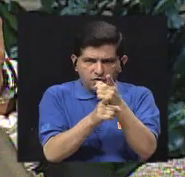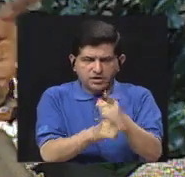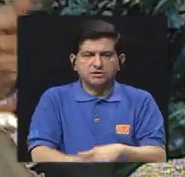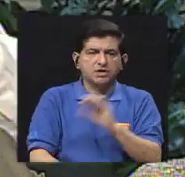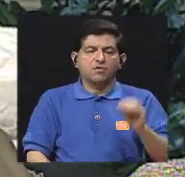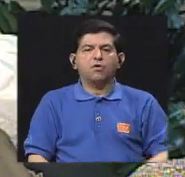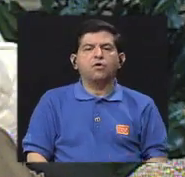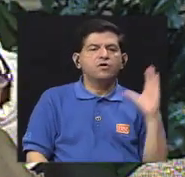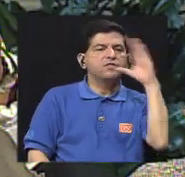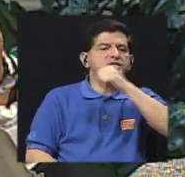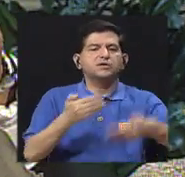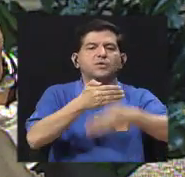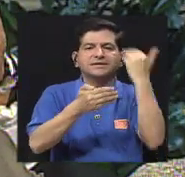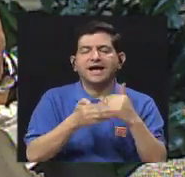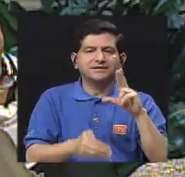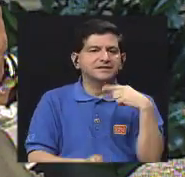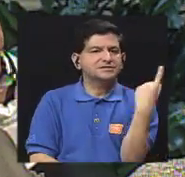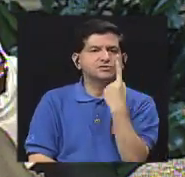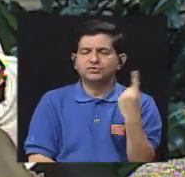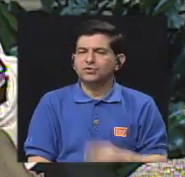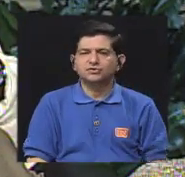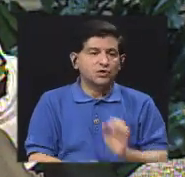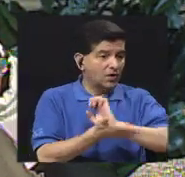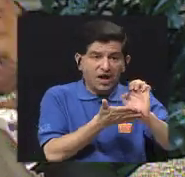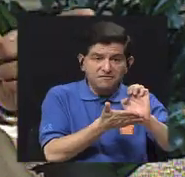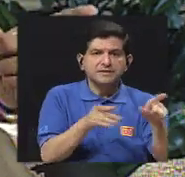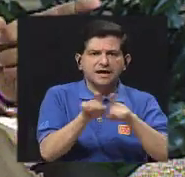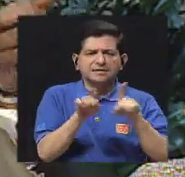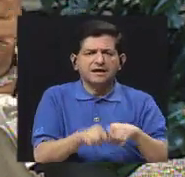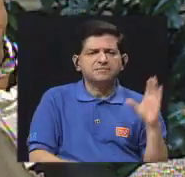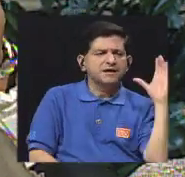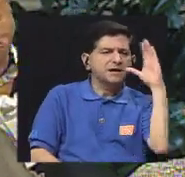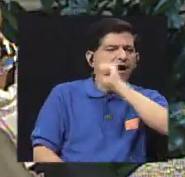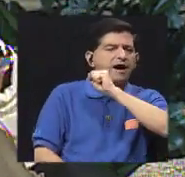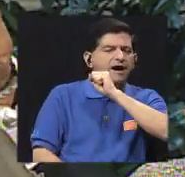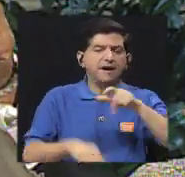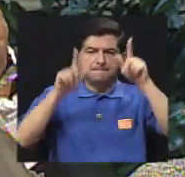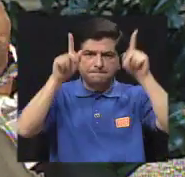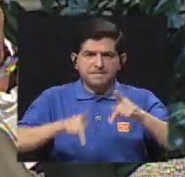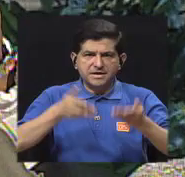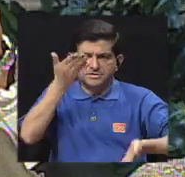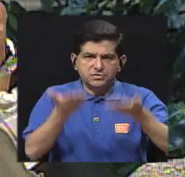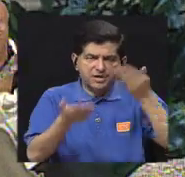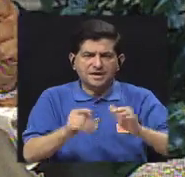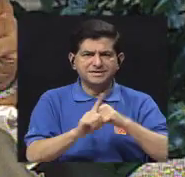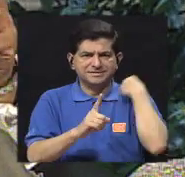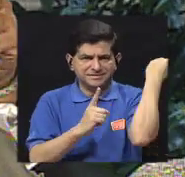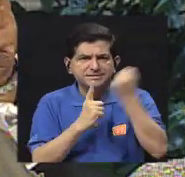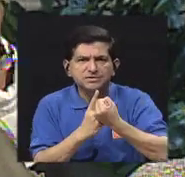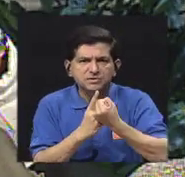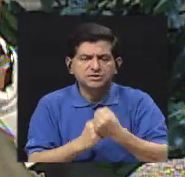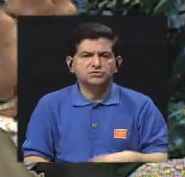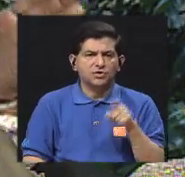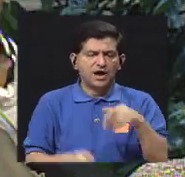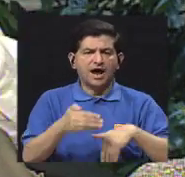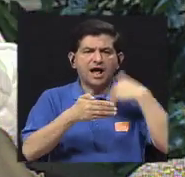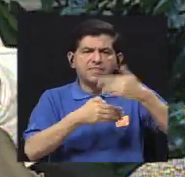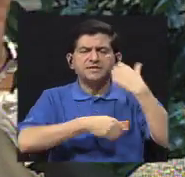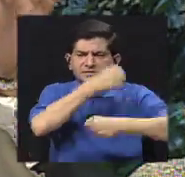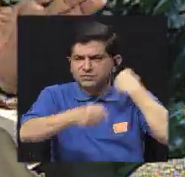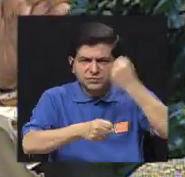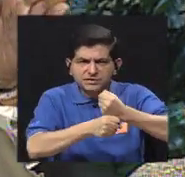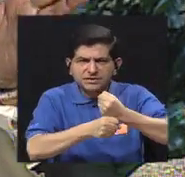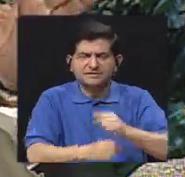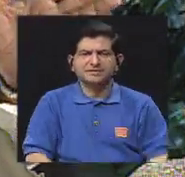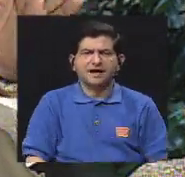o predictivo. No solamente se puede prevenir, sino se puede predecir que una persona en ciertas condiciones, después de cierta